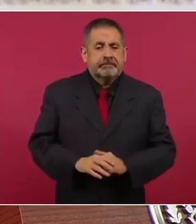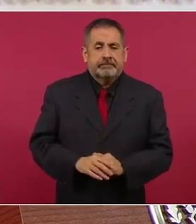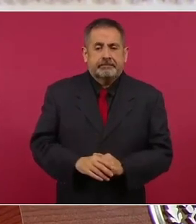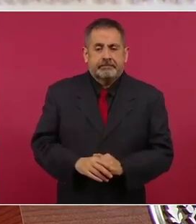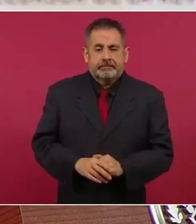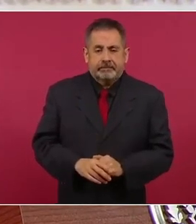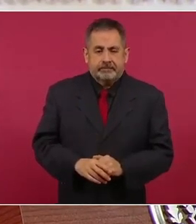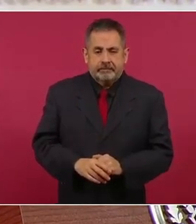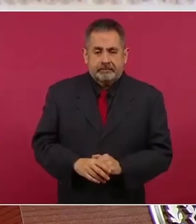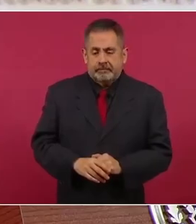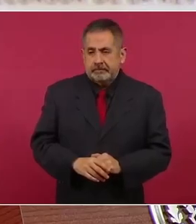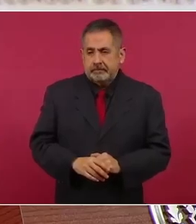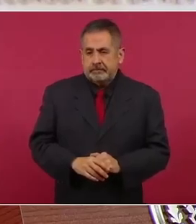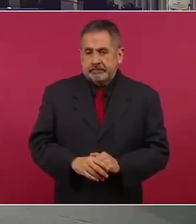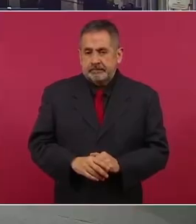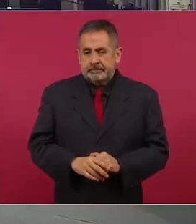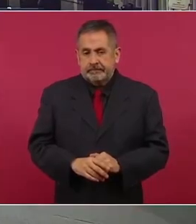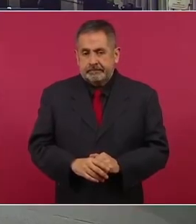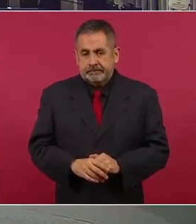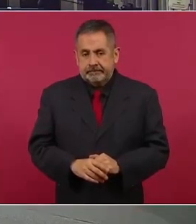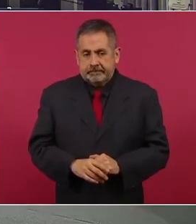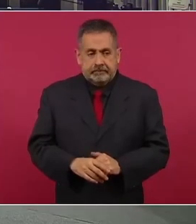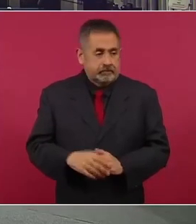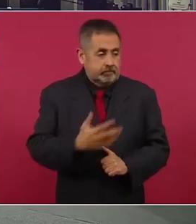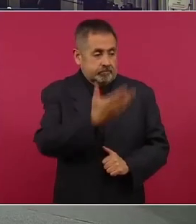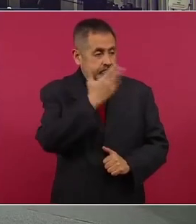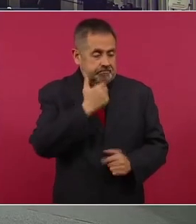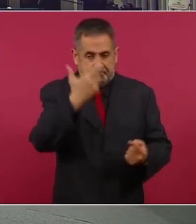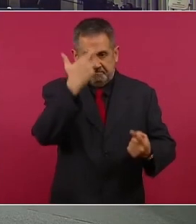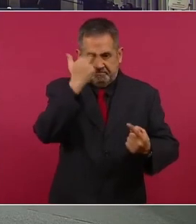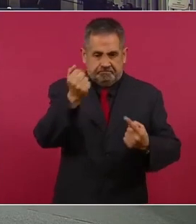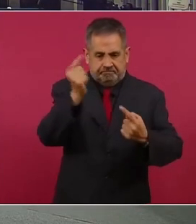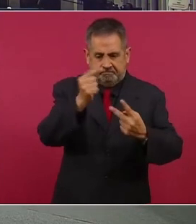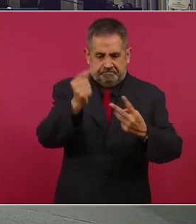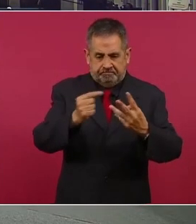si no tienes argumentos,